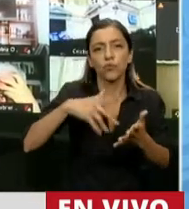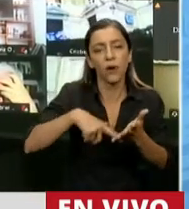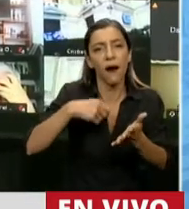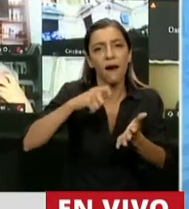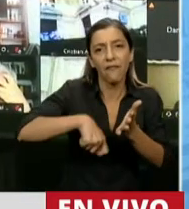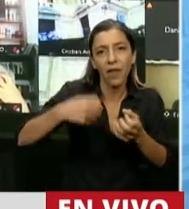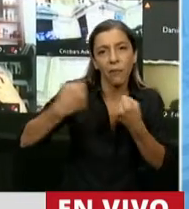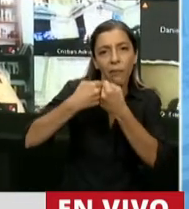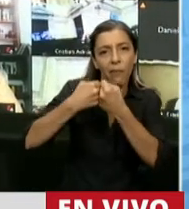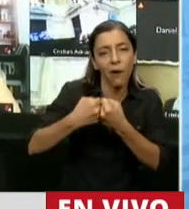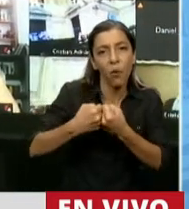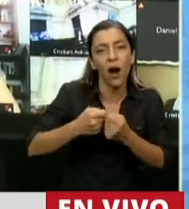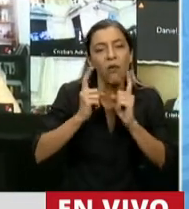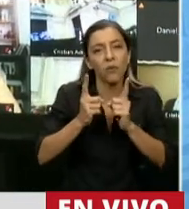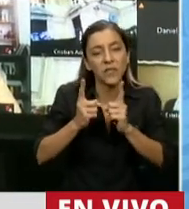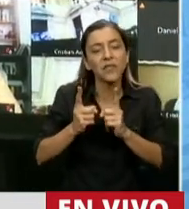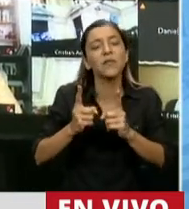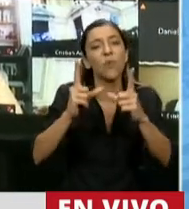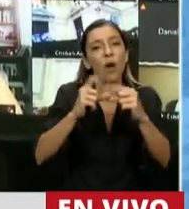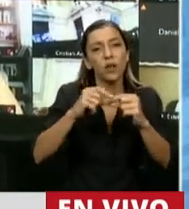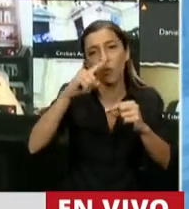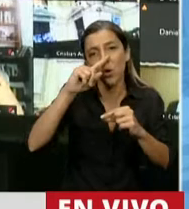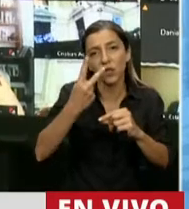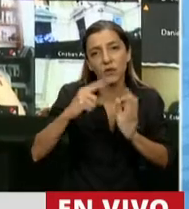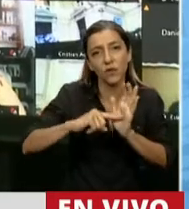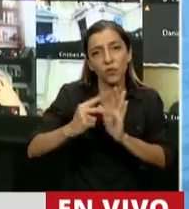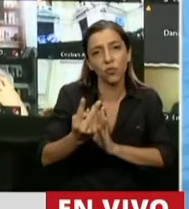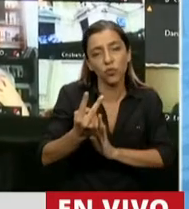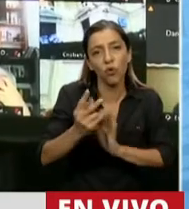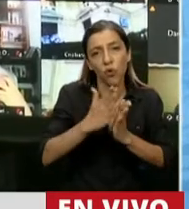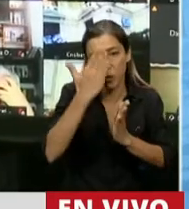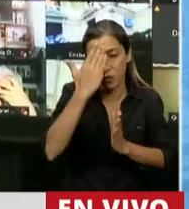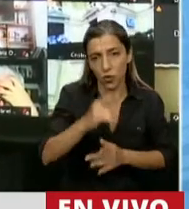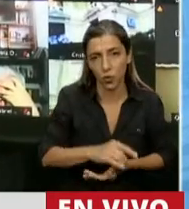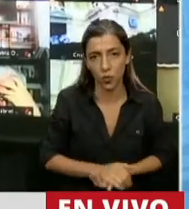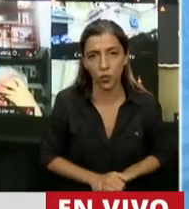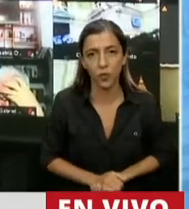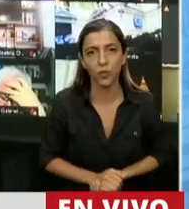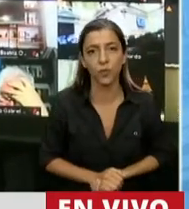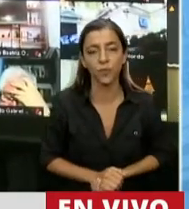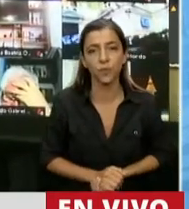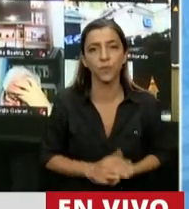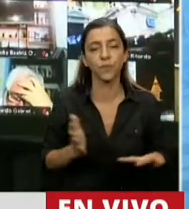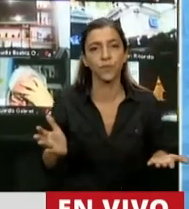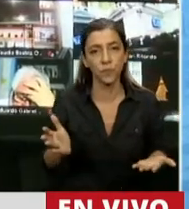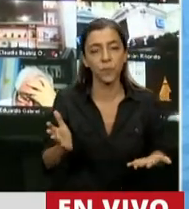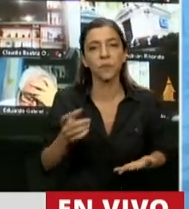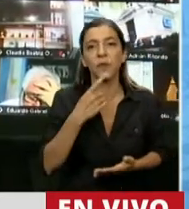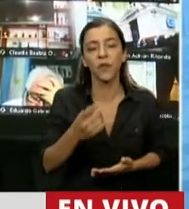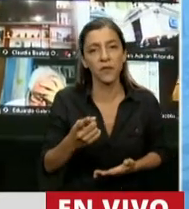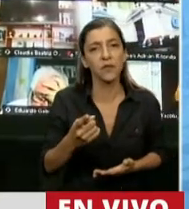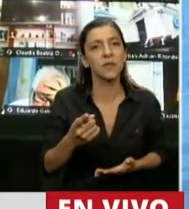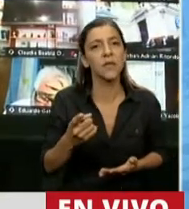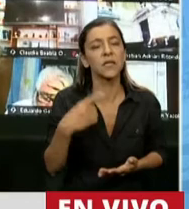claramente manda el artículo 72, inciso 2, de la Constitución. Se dice que este